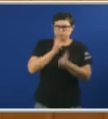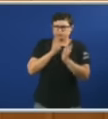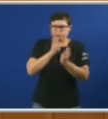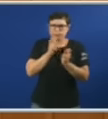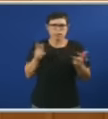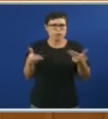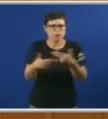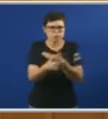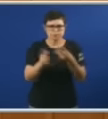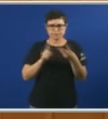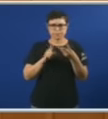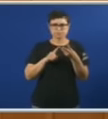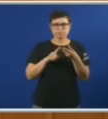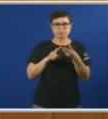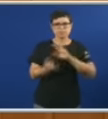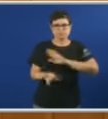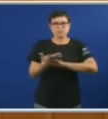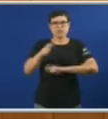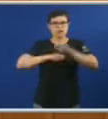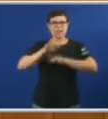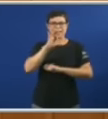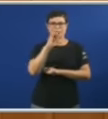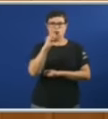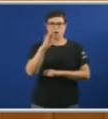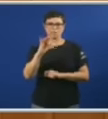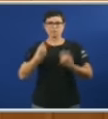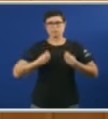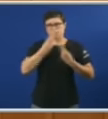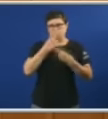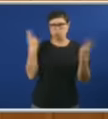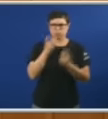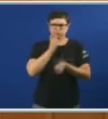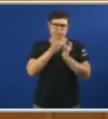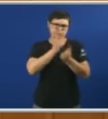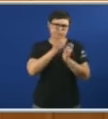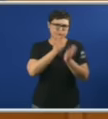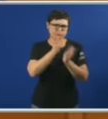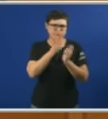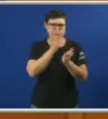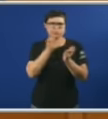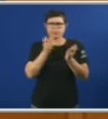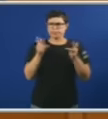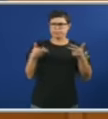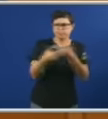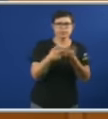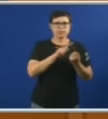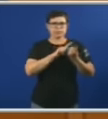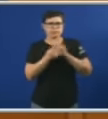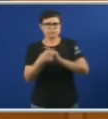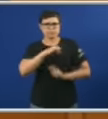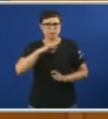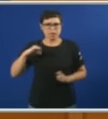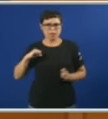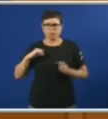Plataformas como só sanidade pública Denunciando o seu desastre sanitario e as súas privatizacións Todo